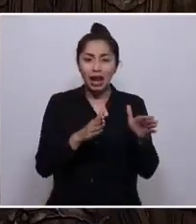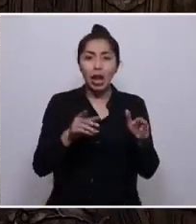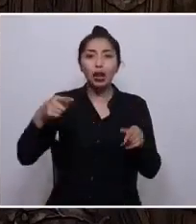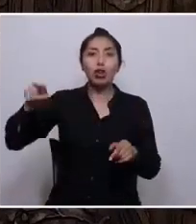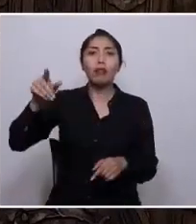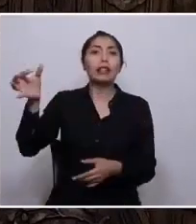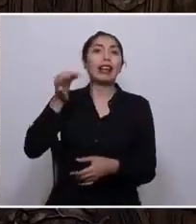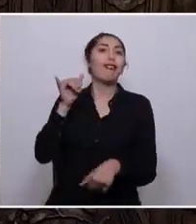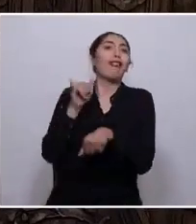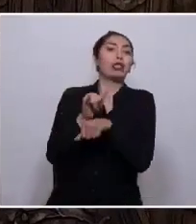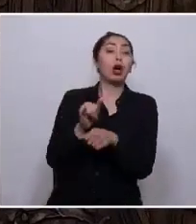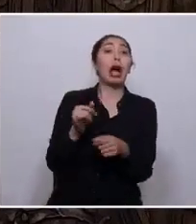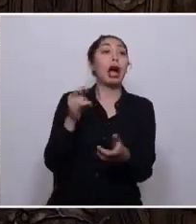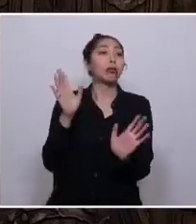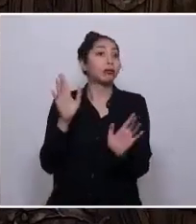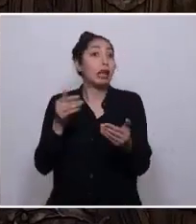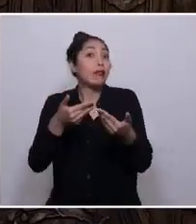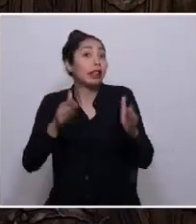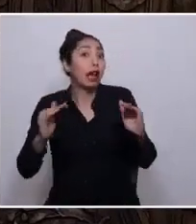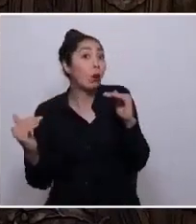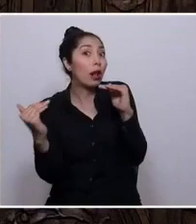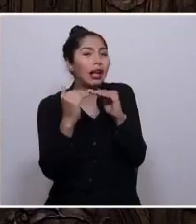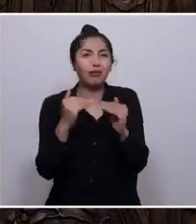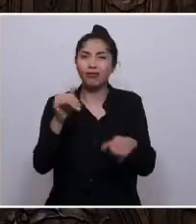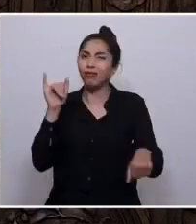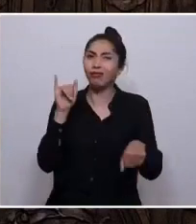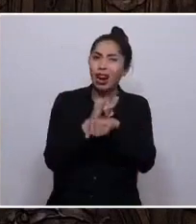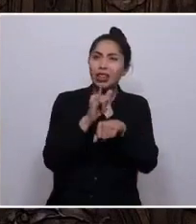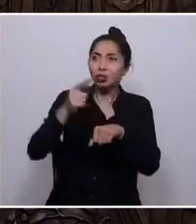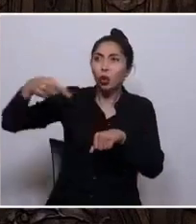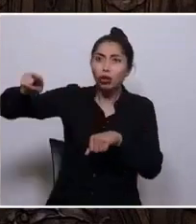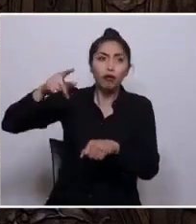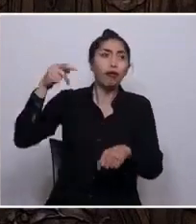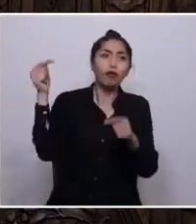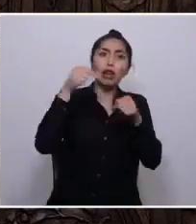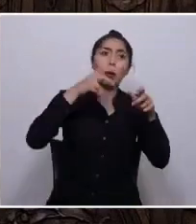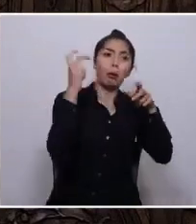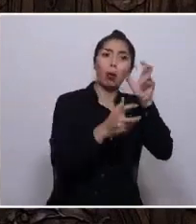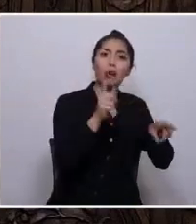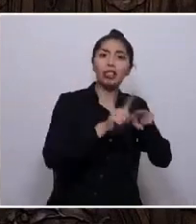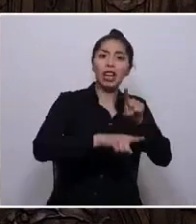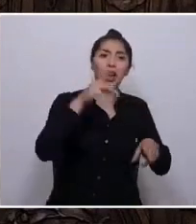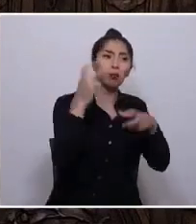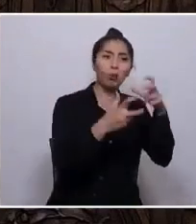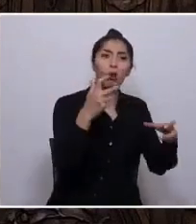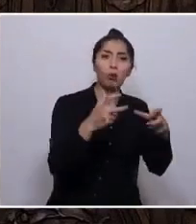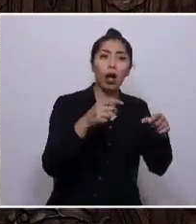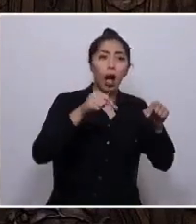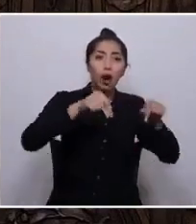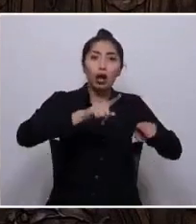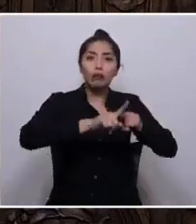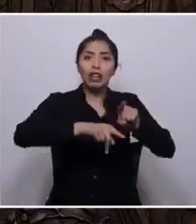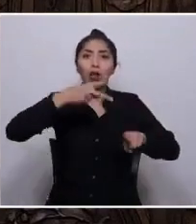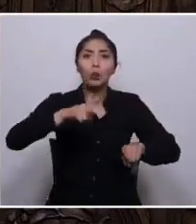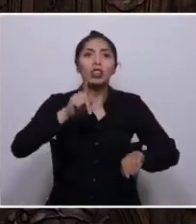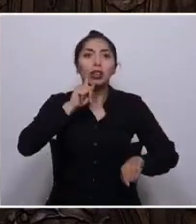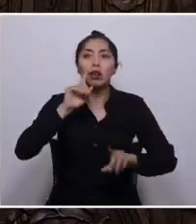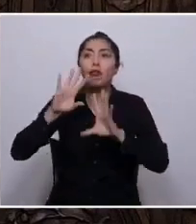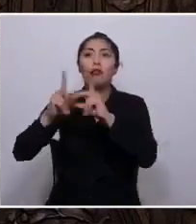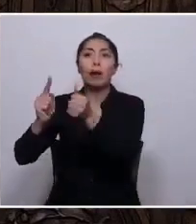igualdad, usurpó las tierras comunales. Por eso los títulos ahora están en manos de individuos y de familias.